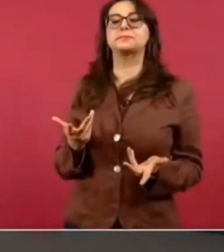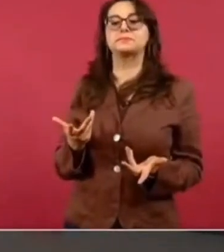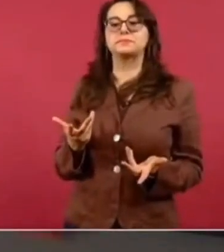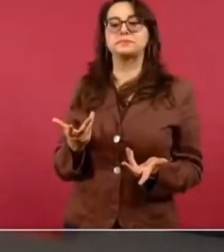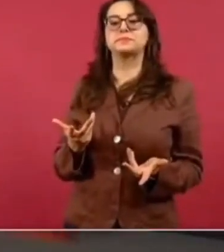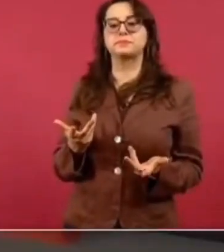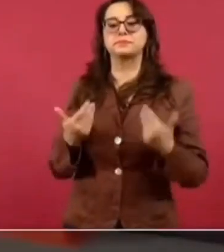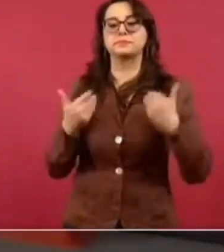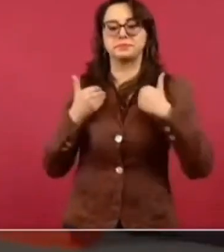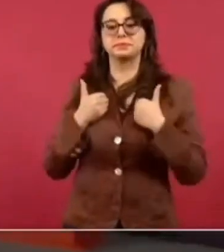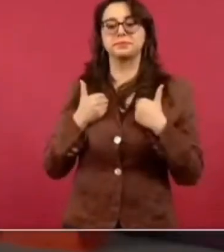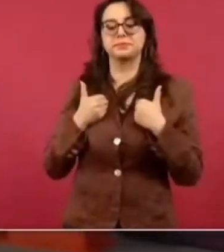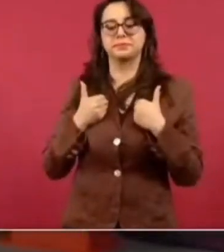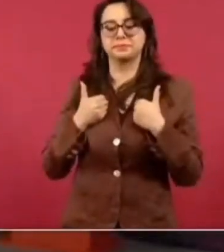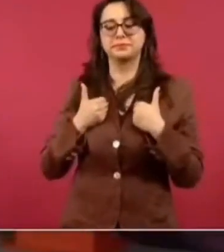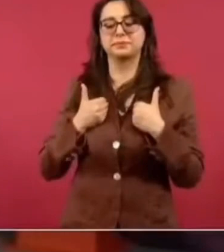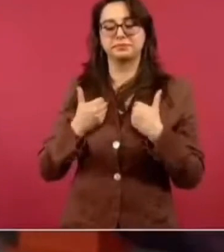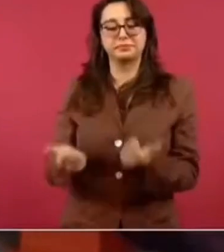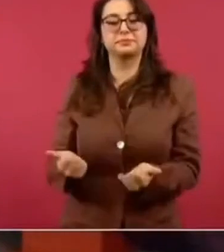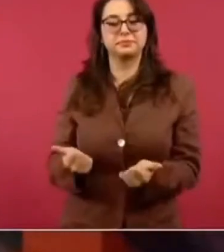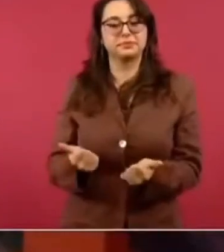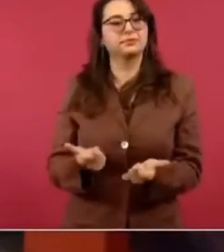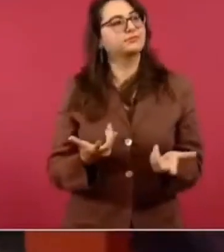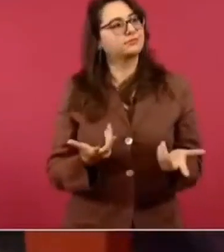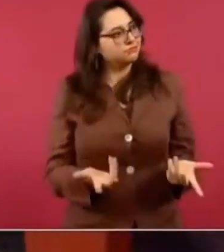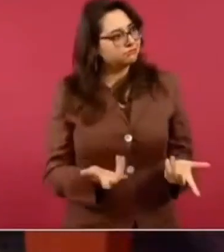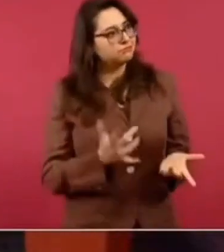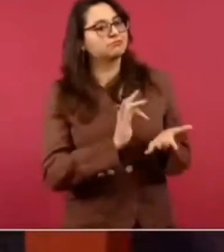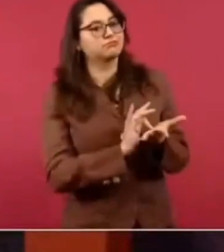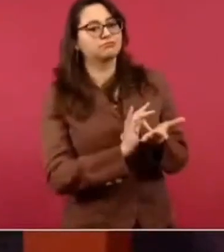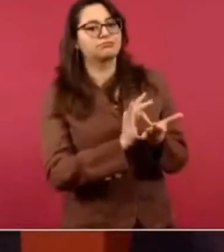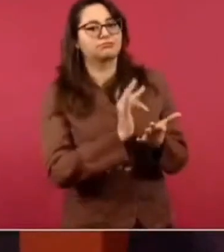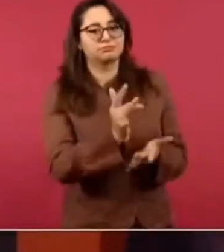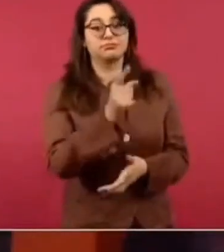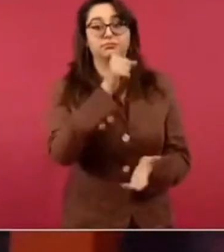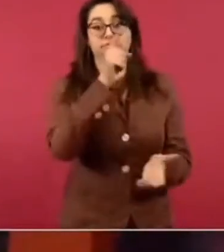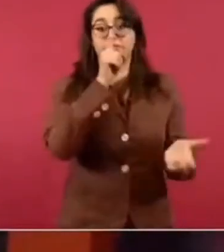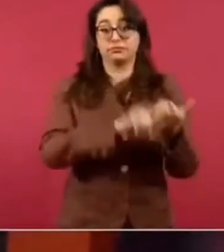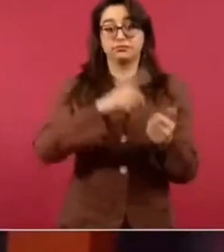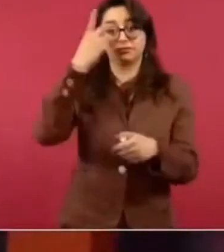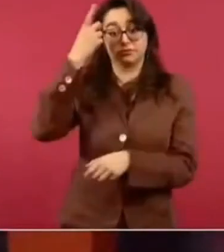...director, el presidente del Consejo de Iberdrola,